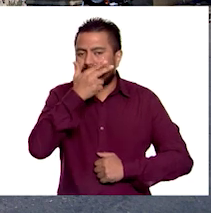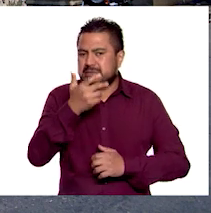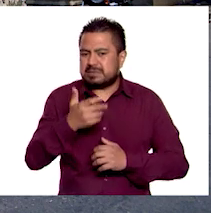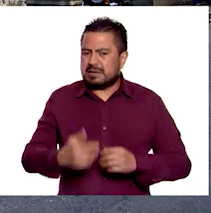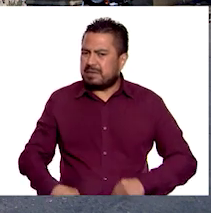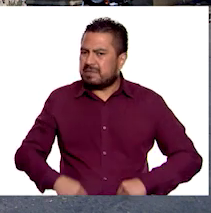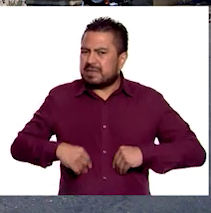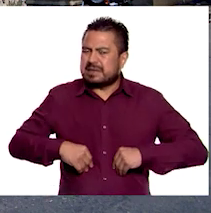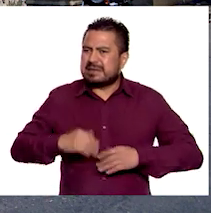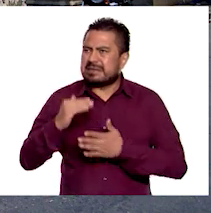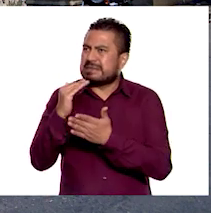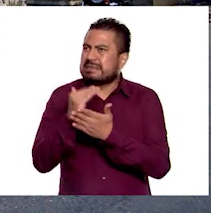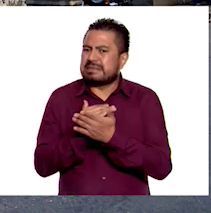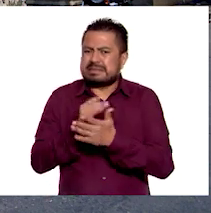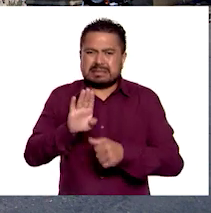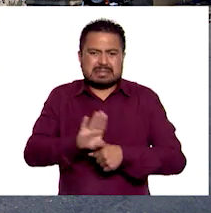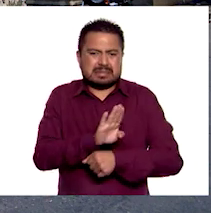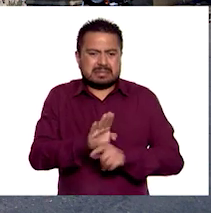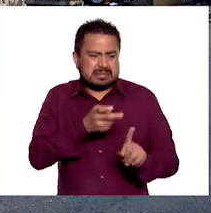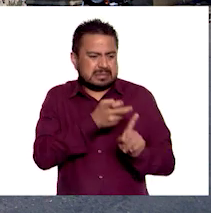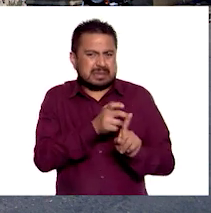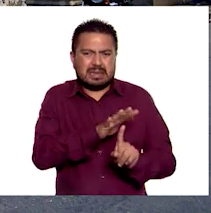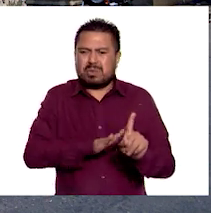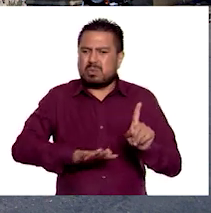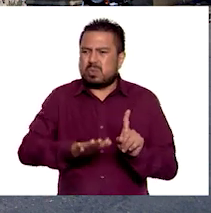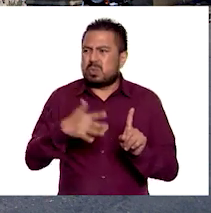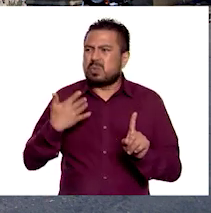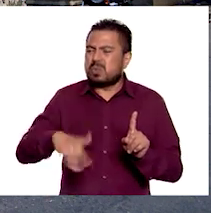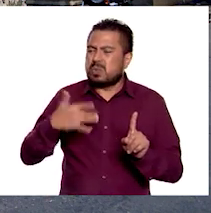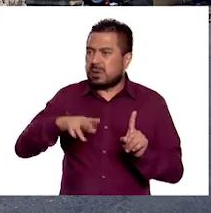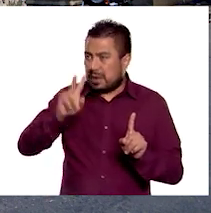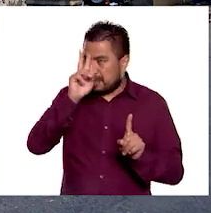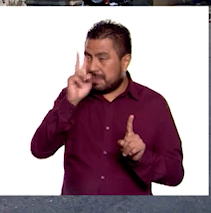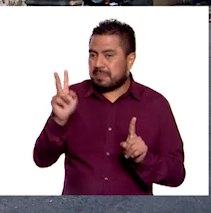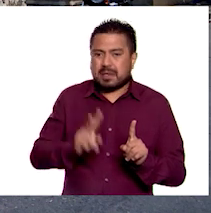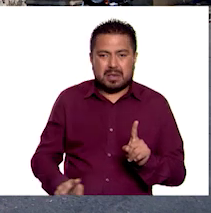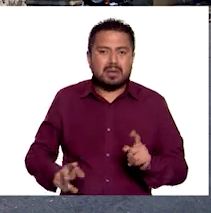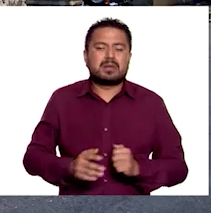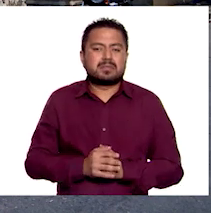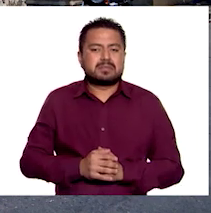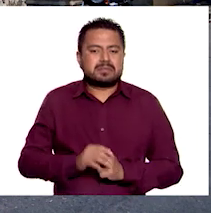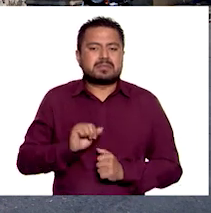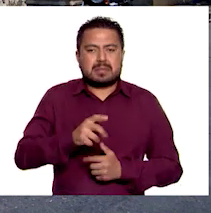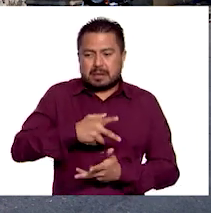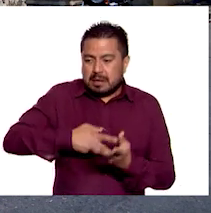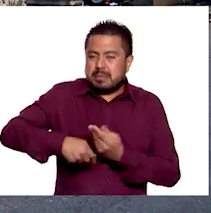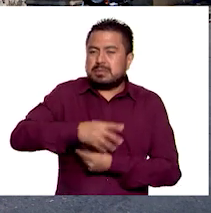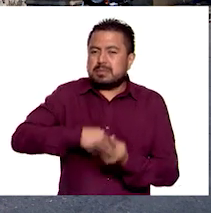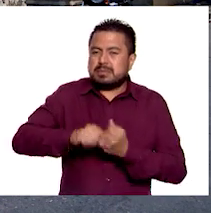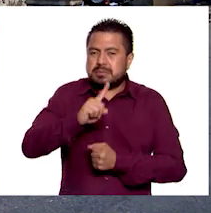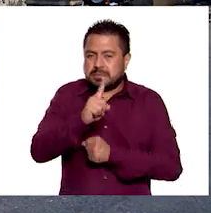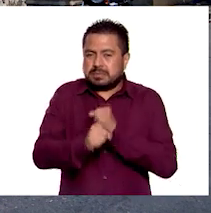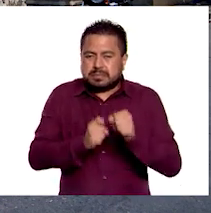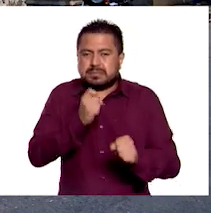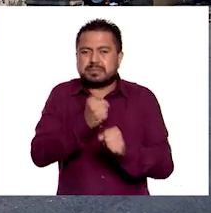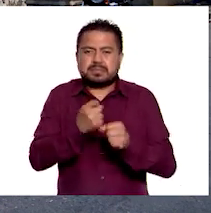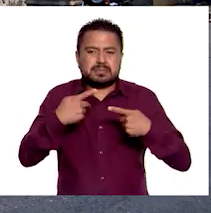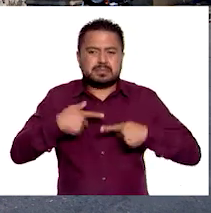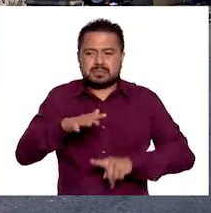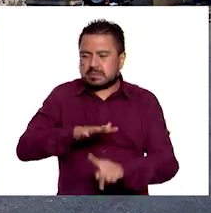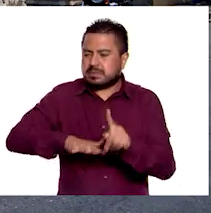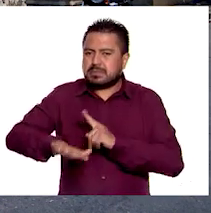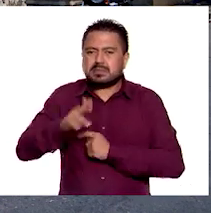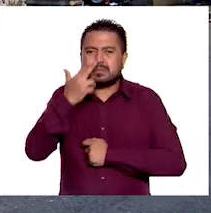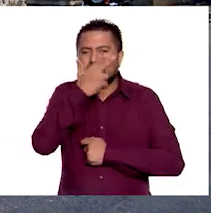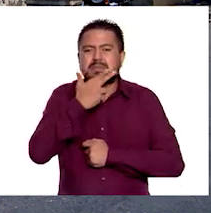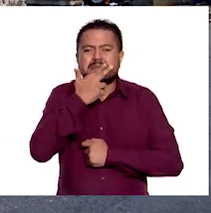de vida son menos favorables aquí que en Noruega. Sí. El ingreso promedio anual per cápita de los habitantes